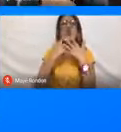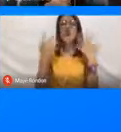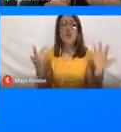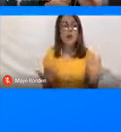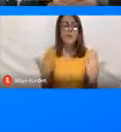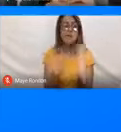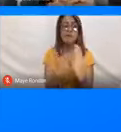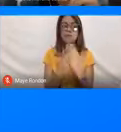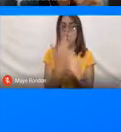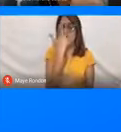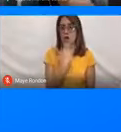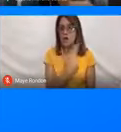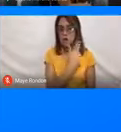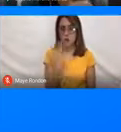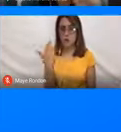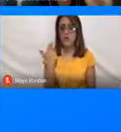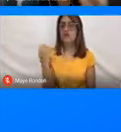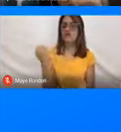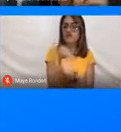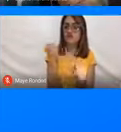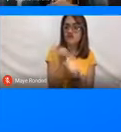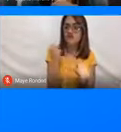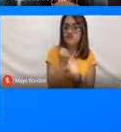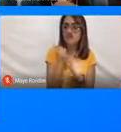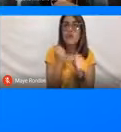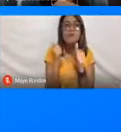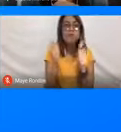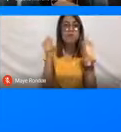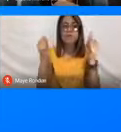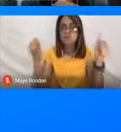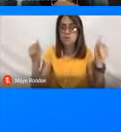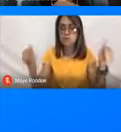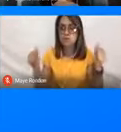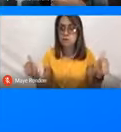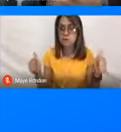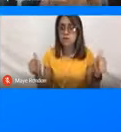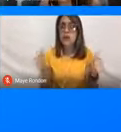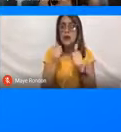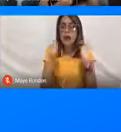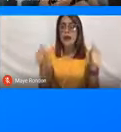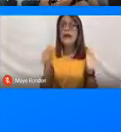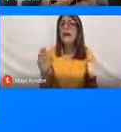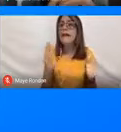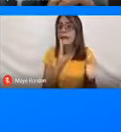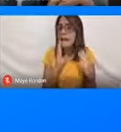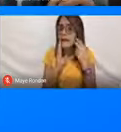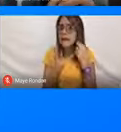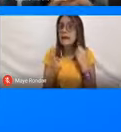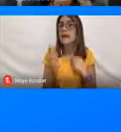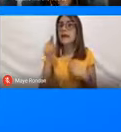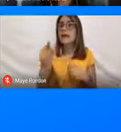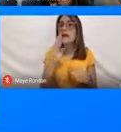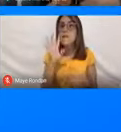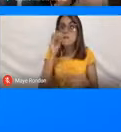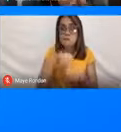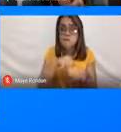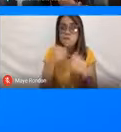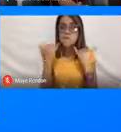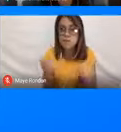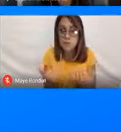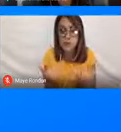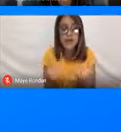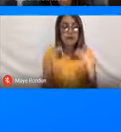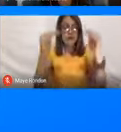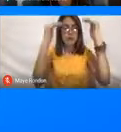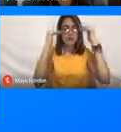compromisos y tareas a cada uno de los integrantes de estas mesas, y posterior